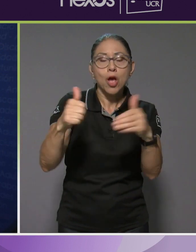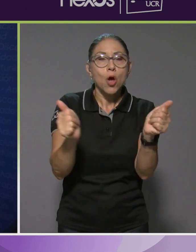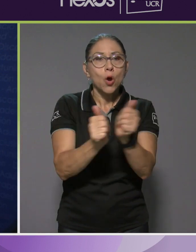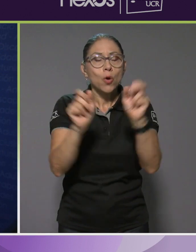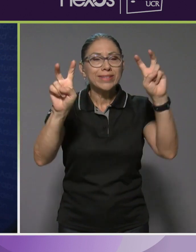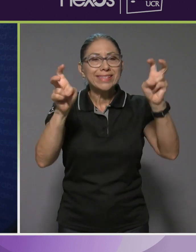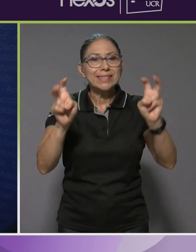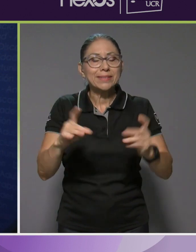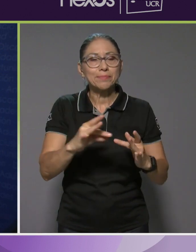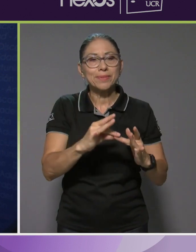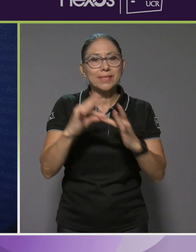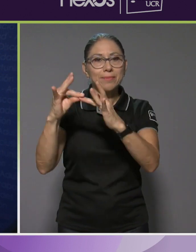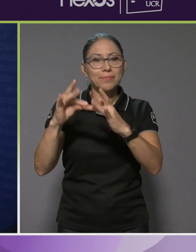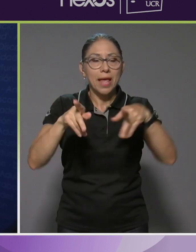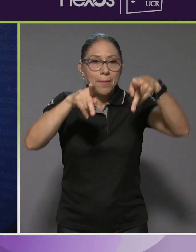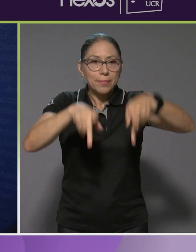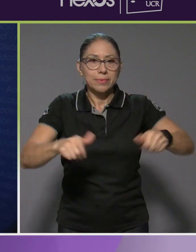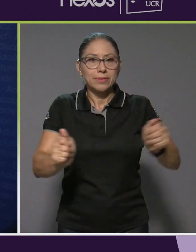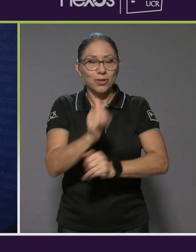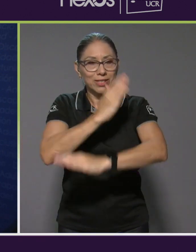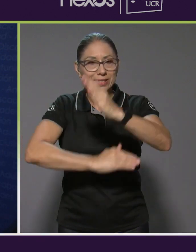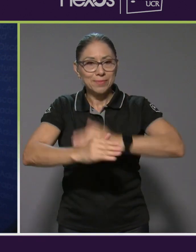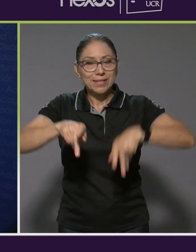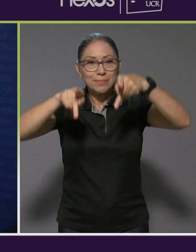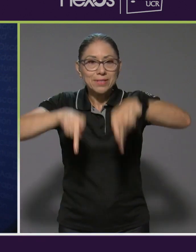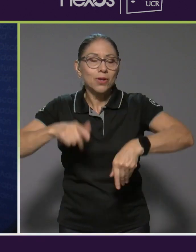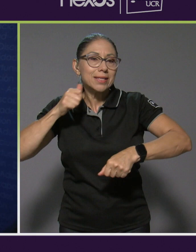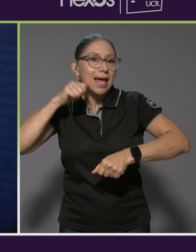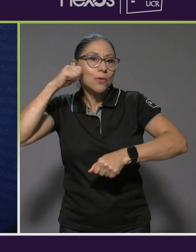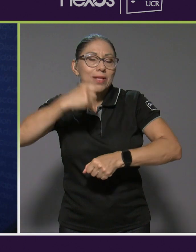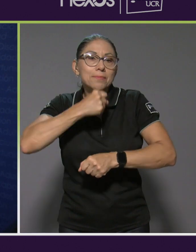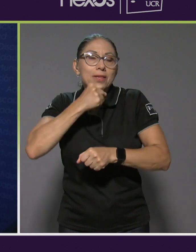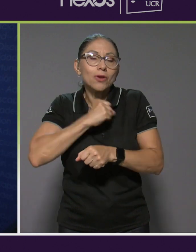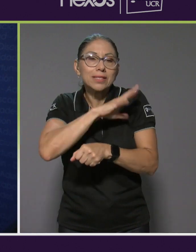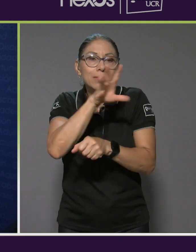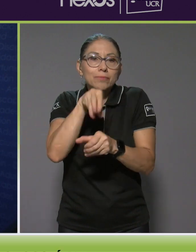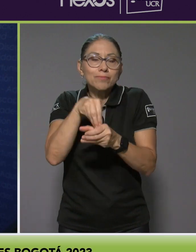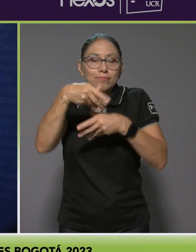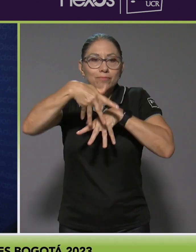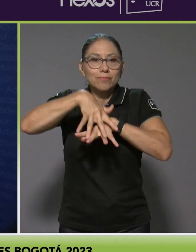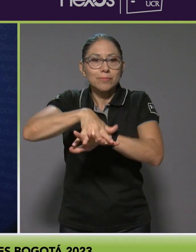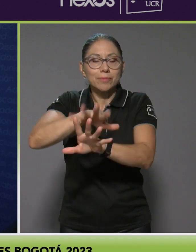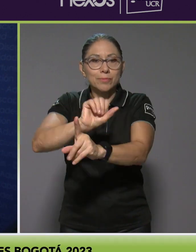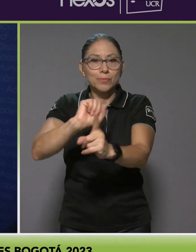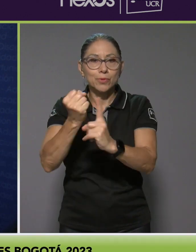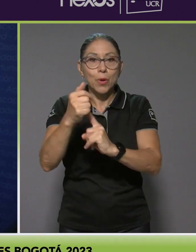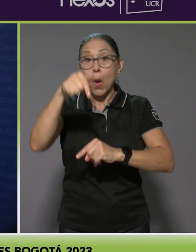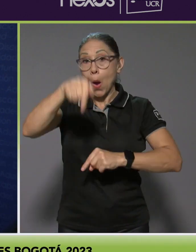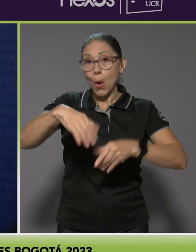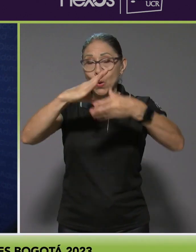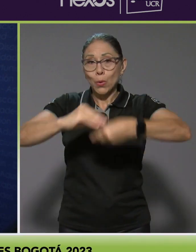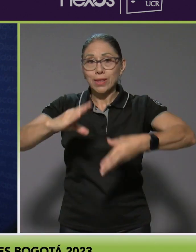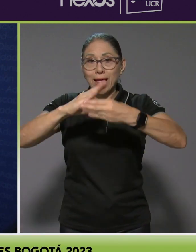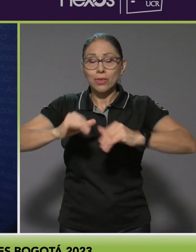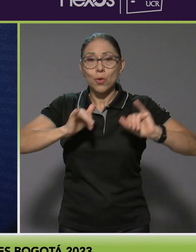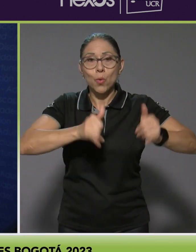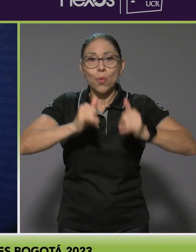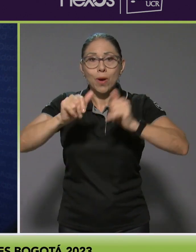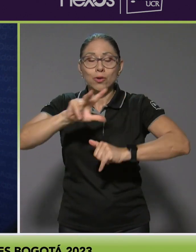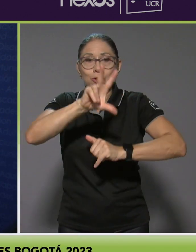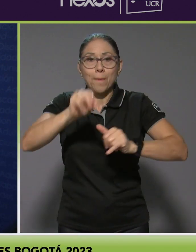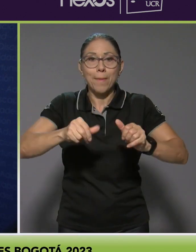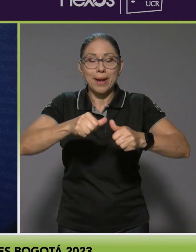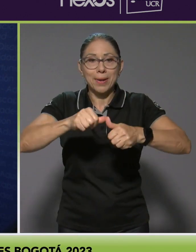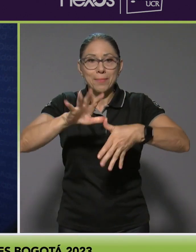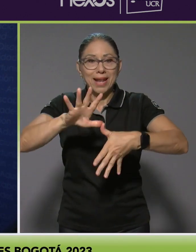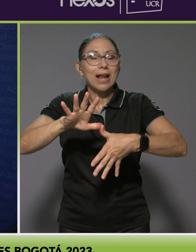en la inclusión de las personas con discapacidad y personas adultas mayores. Hoy le estamos contando sobre los juegos para Panamericanos Juveniles